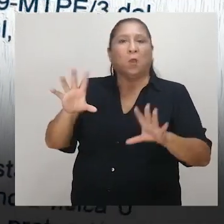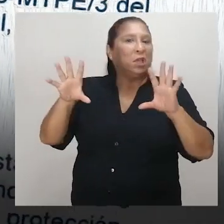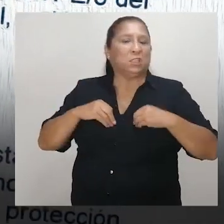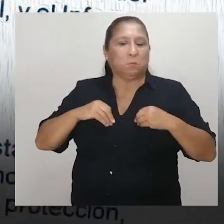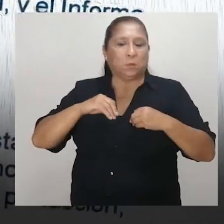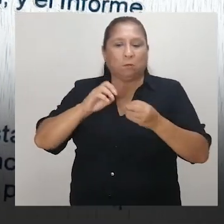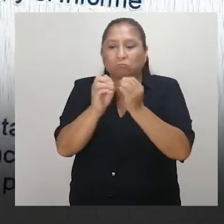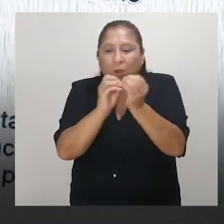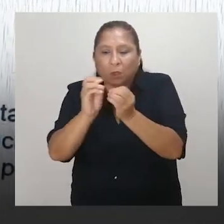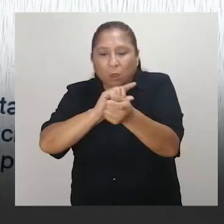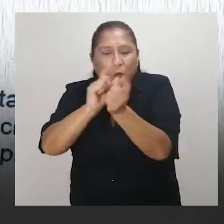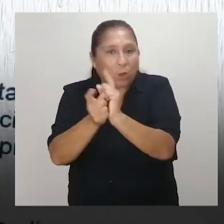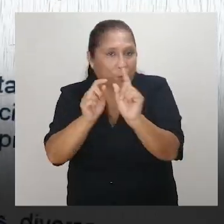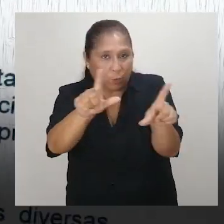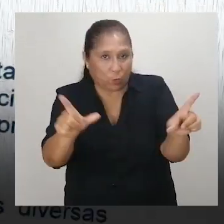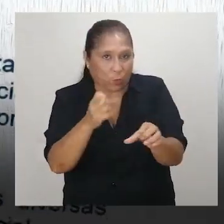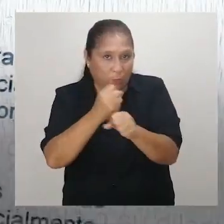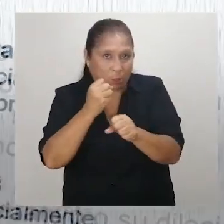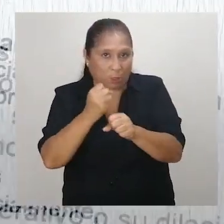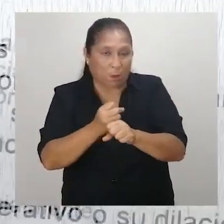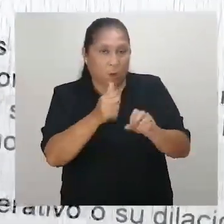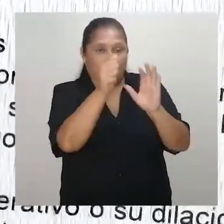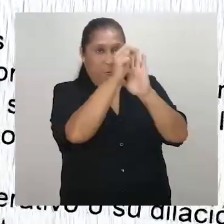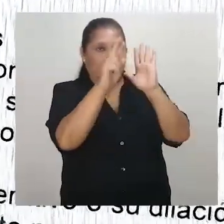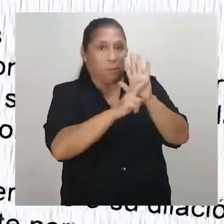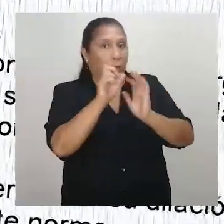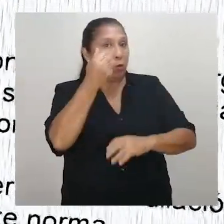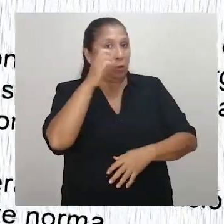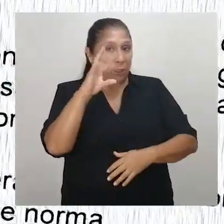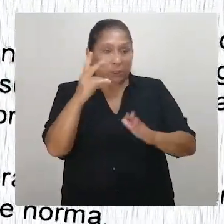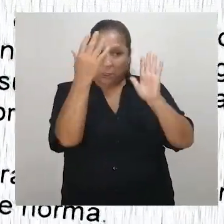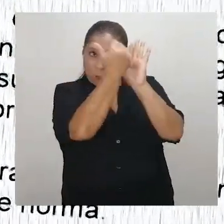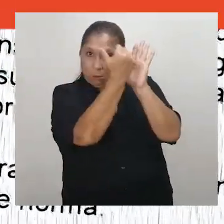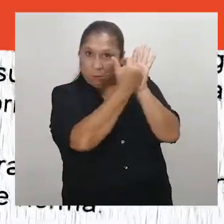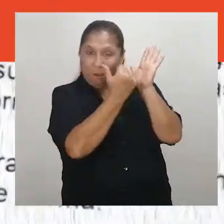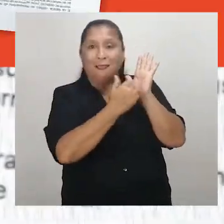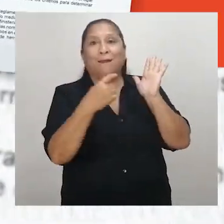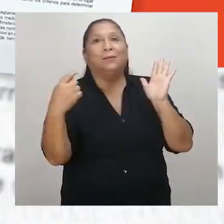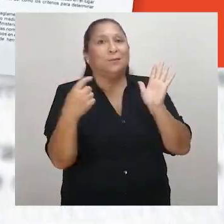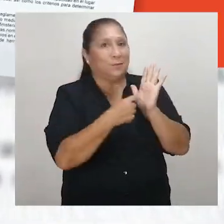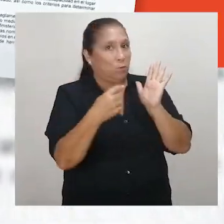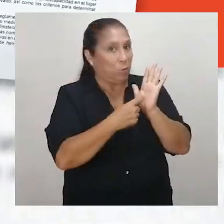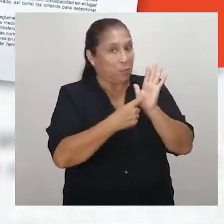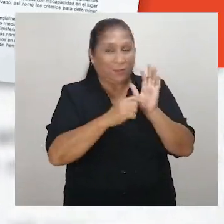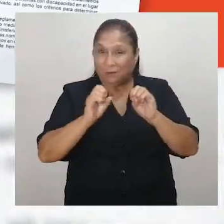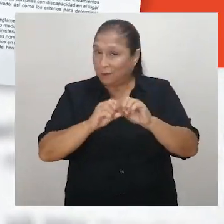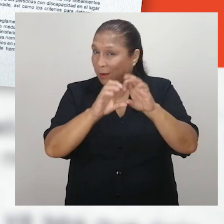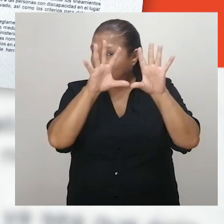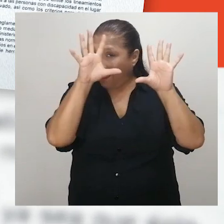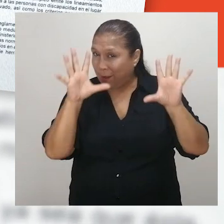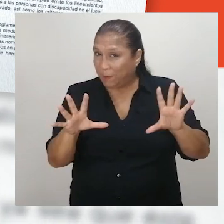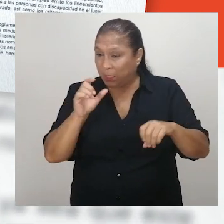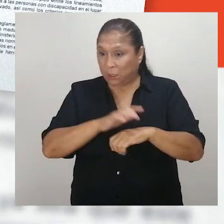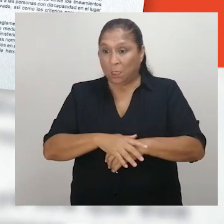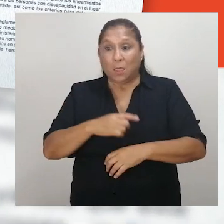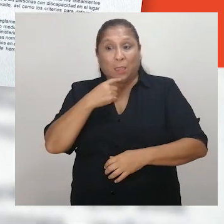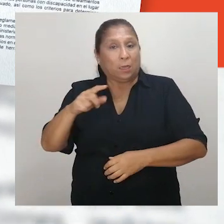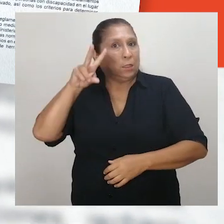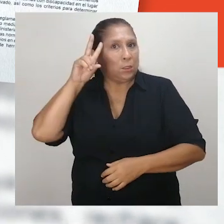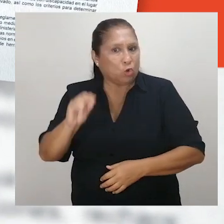denegatoria injustificada de ajustes razonables? En el artículo 17 de los lineamientos, se señala